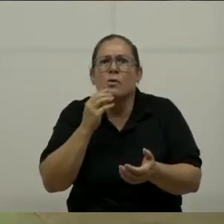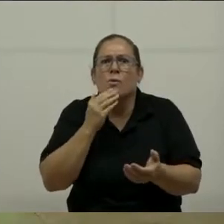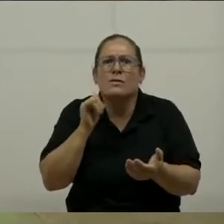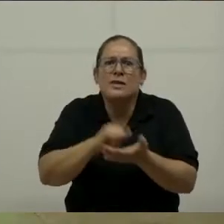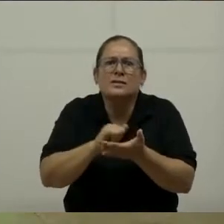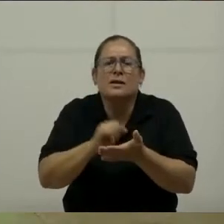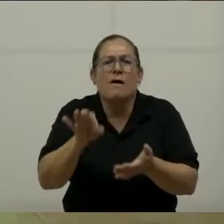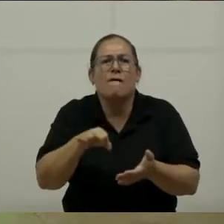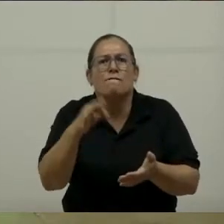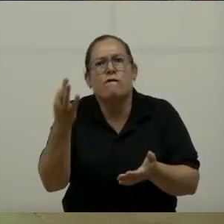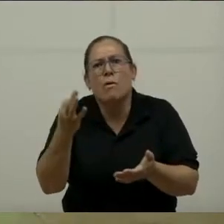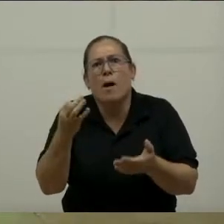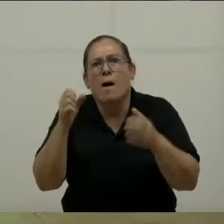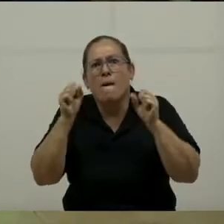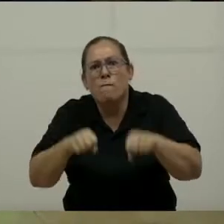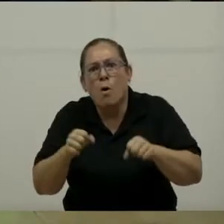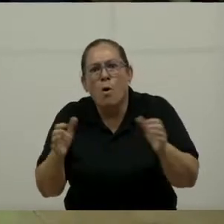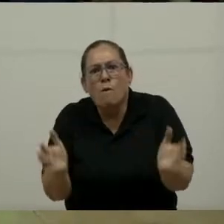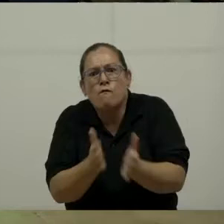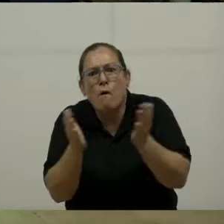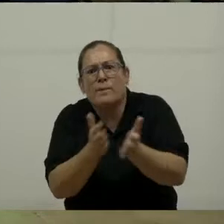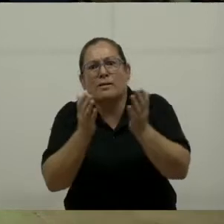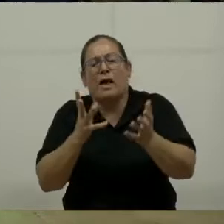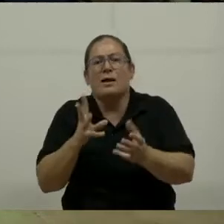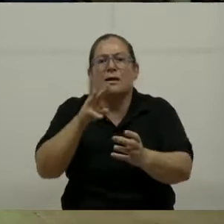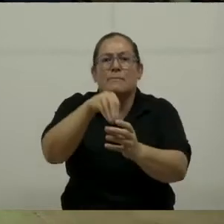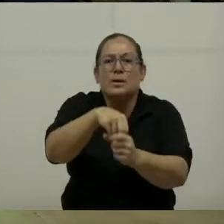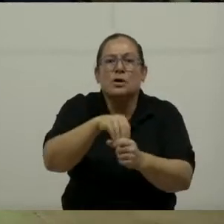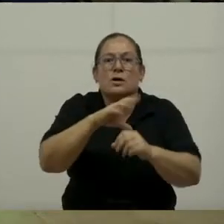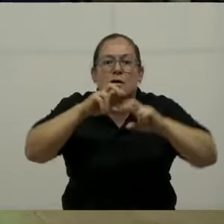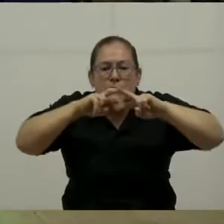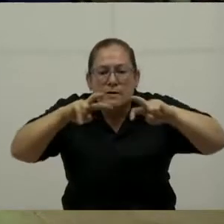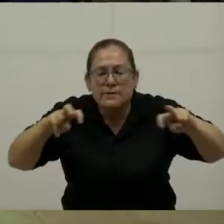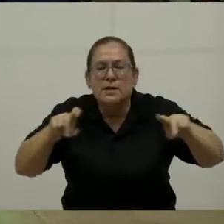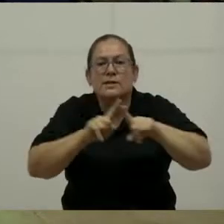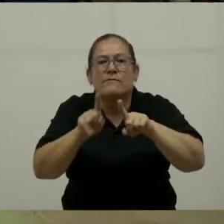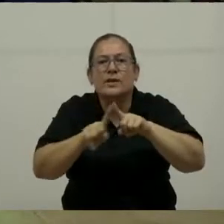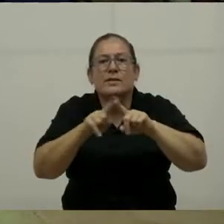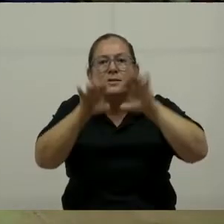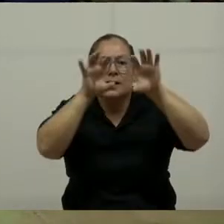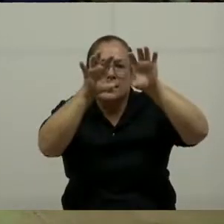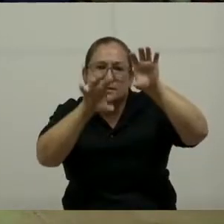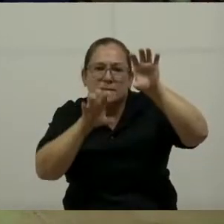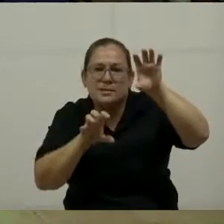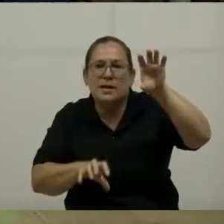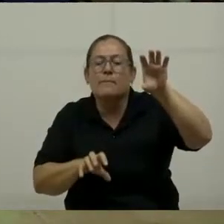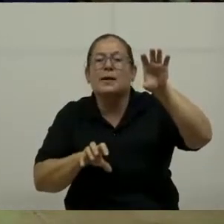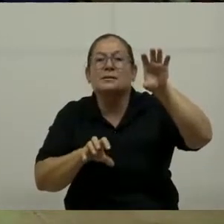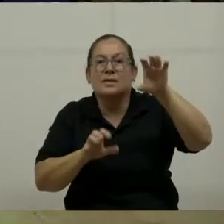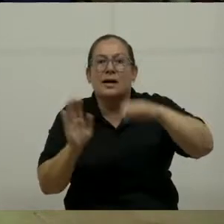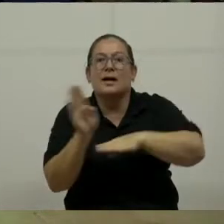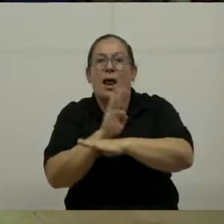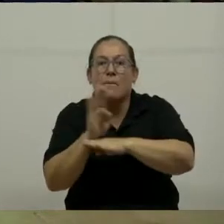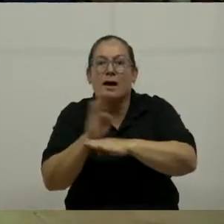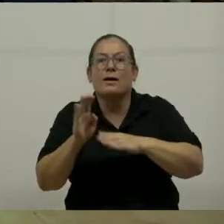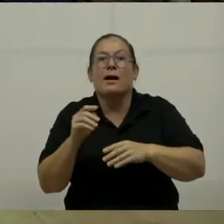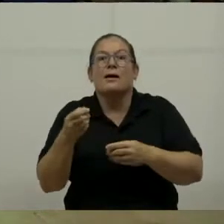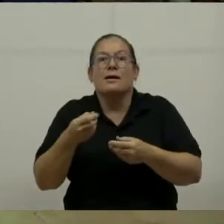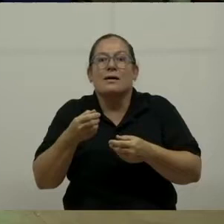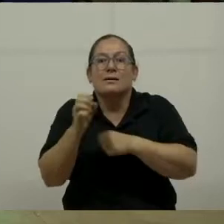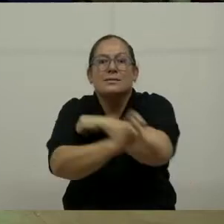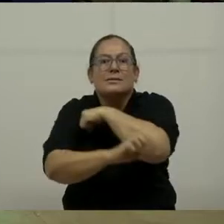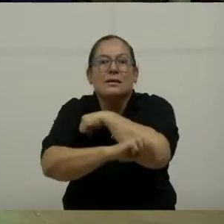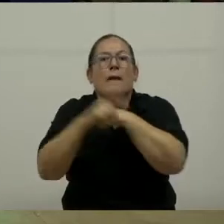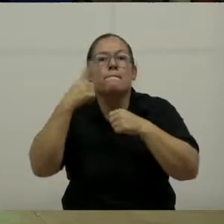esta manera estaríamos fomentando la inversión. Y además, revisar los esquemas que tiene la banca estatal principalmente para financiar